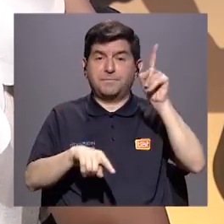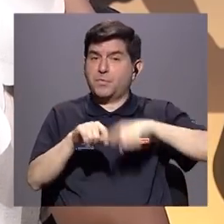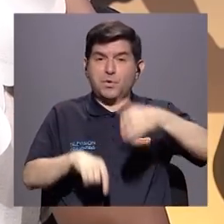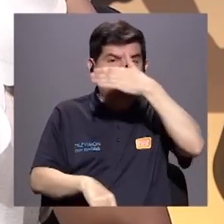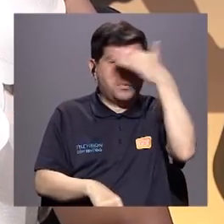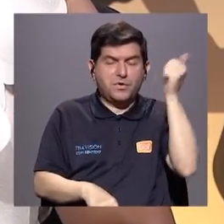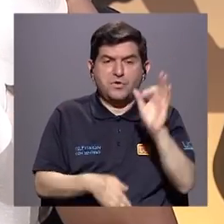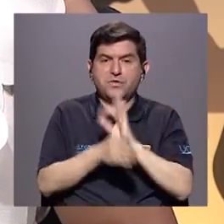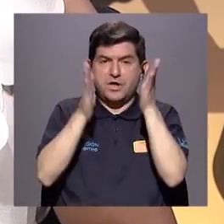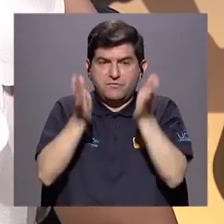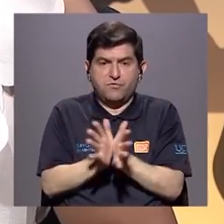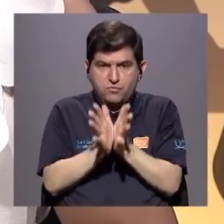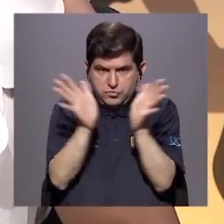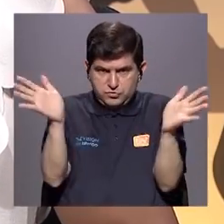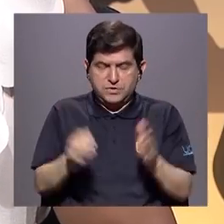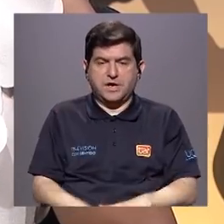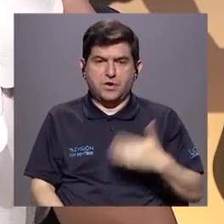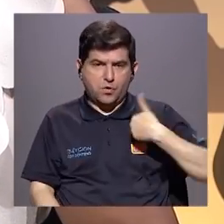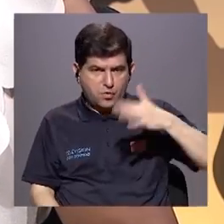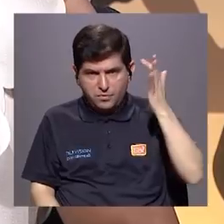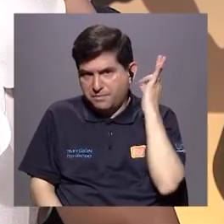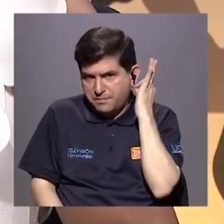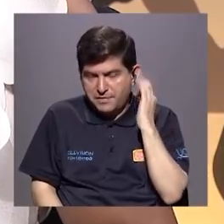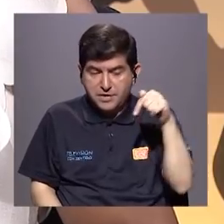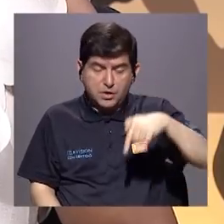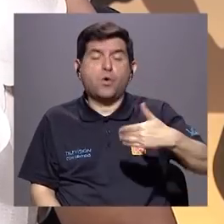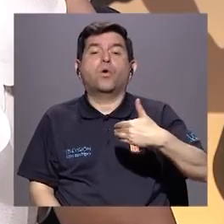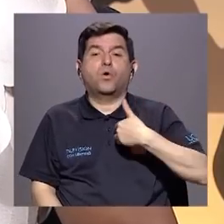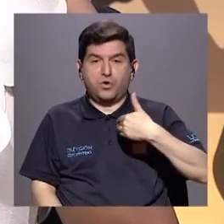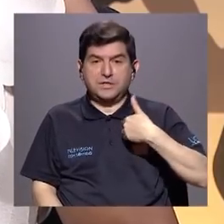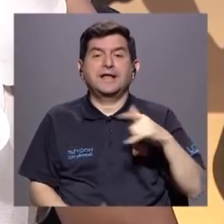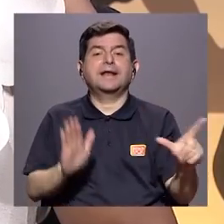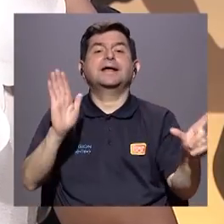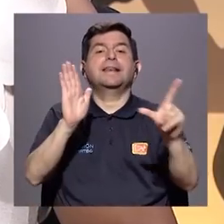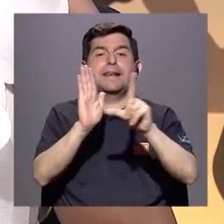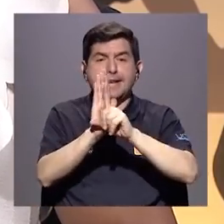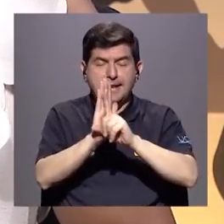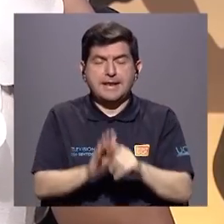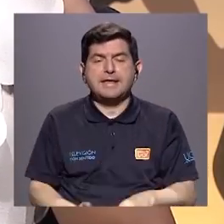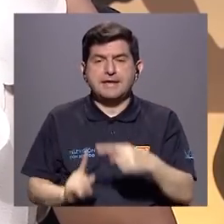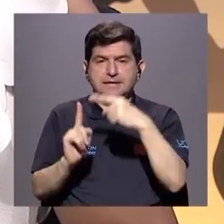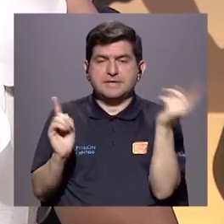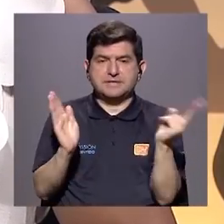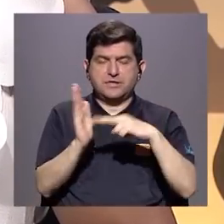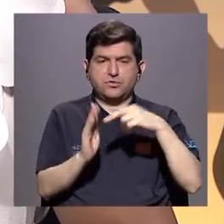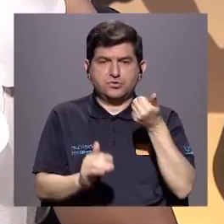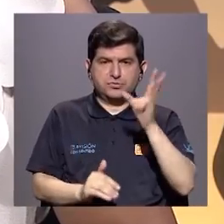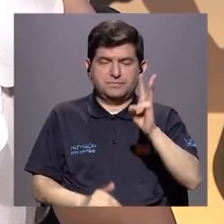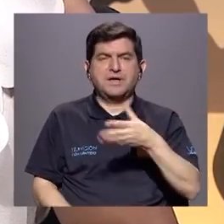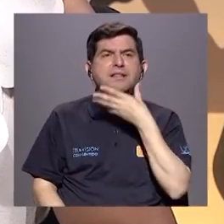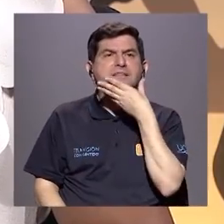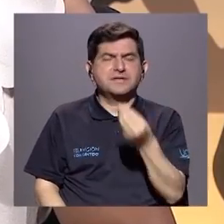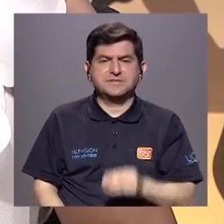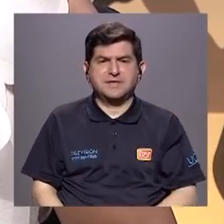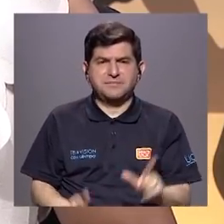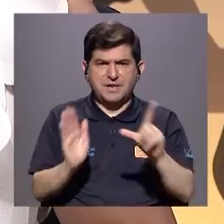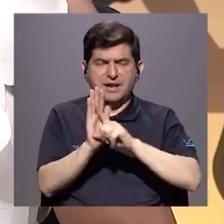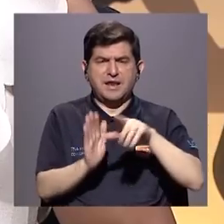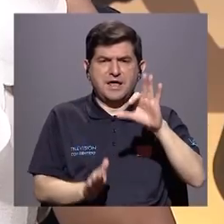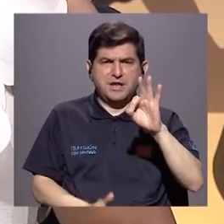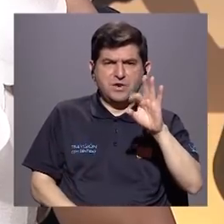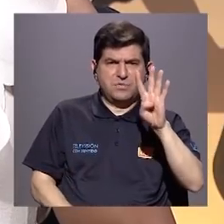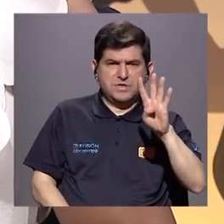No podemos olvidar que los funcionarios públicos y las funcionarias públicas, hoy tenemos una ley que data del 2016 de diciembre, la ley